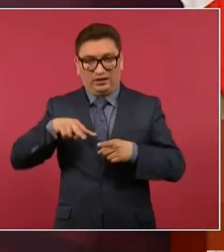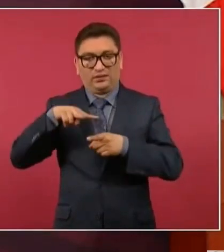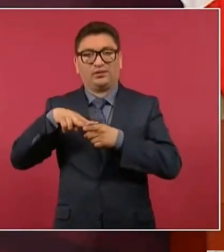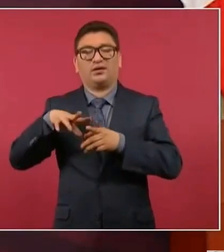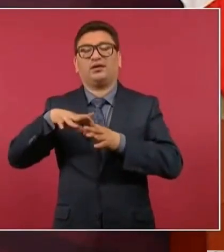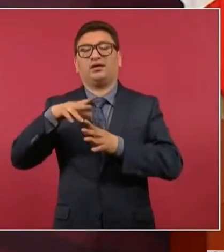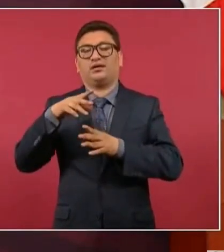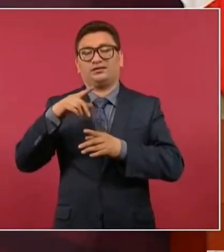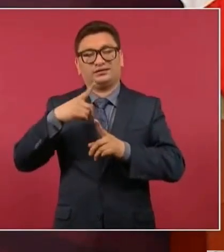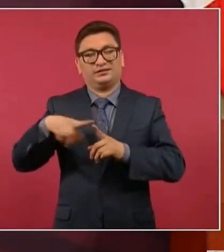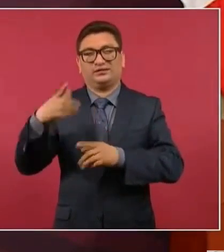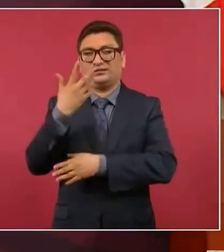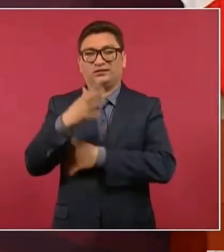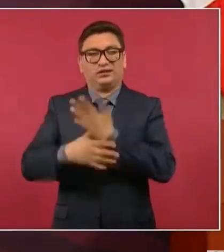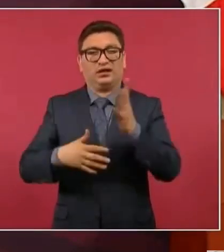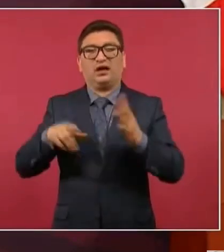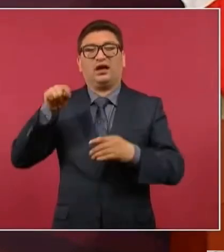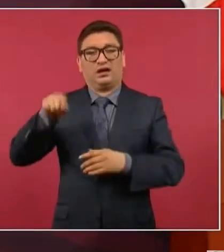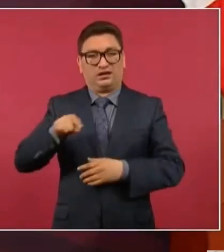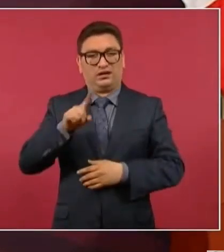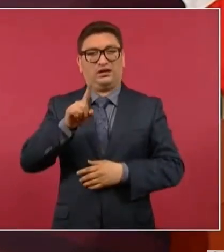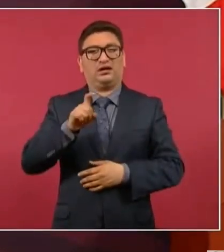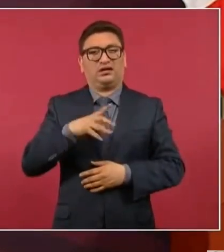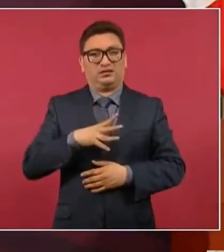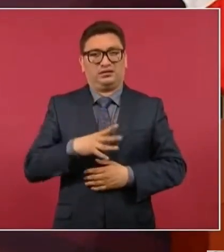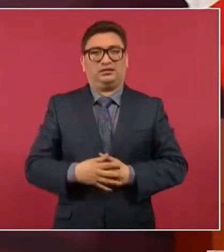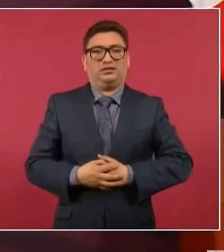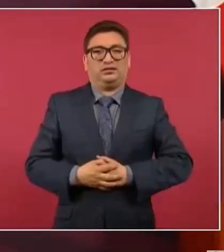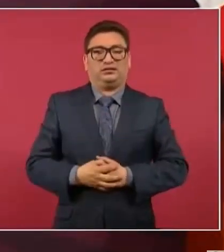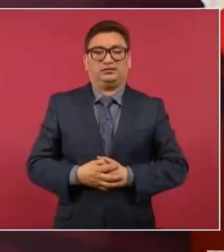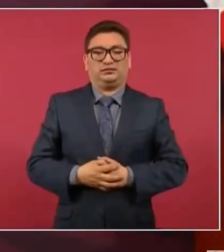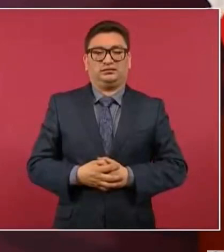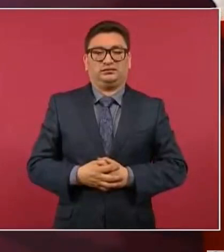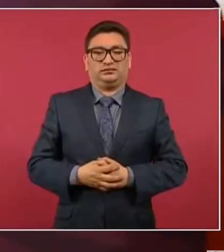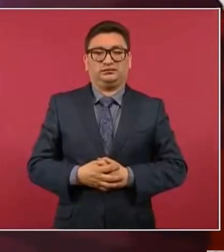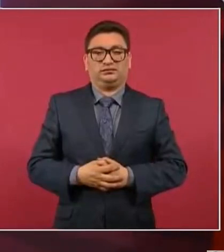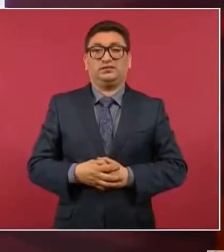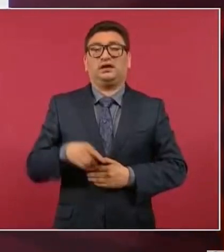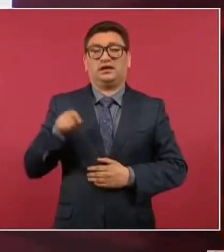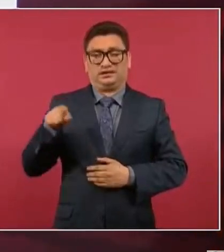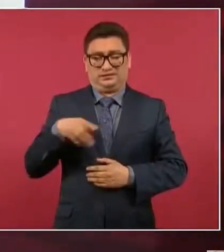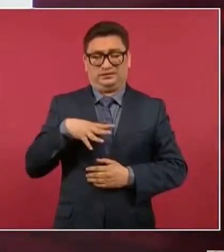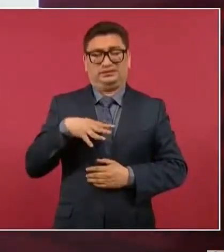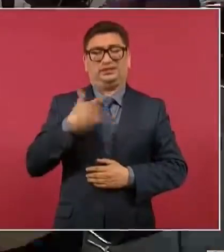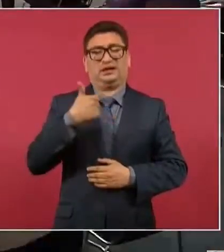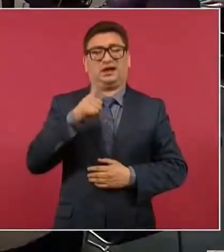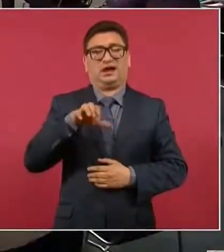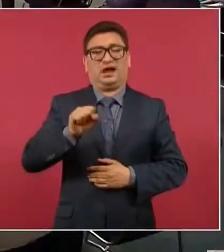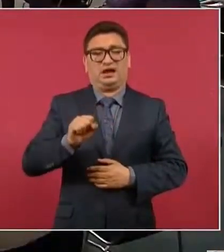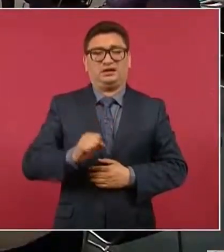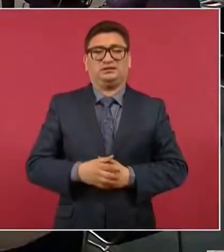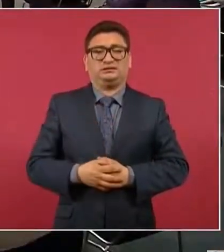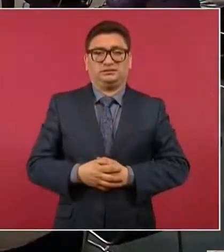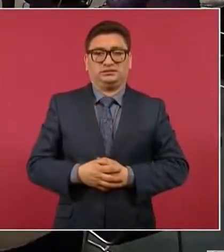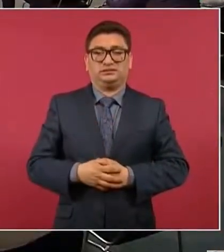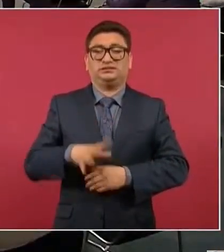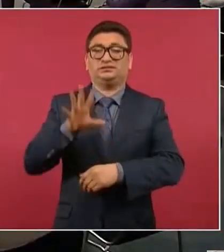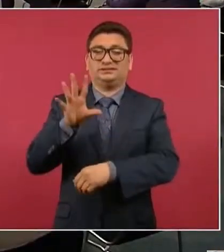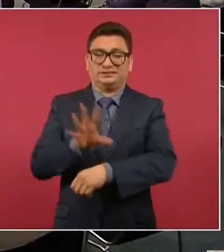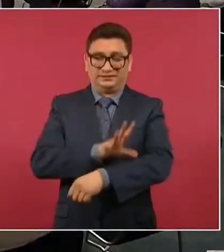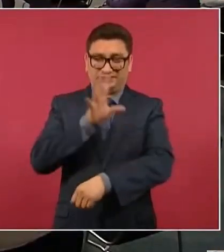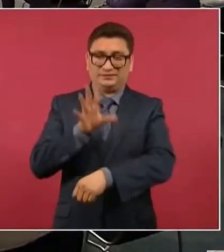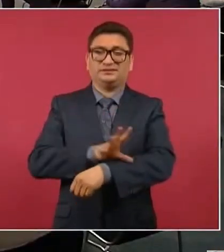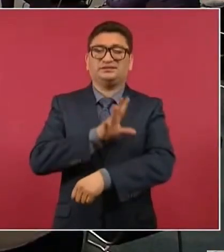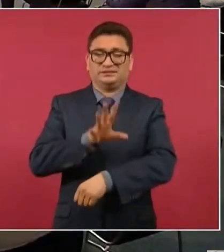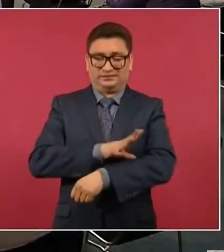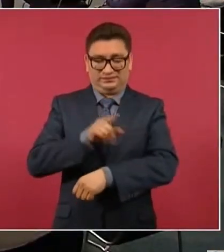que se tiene agua, se tiene gas, se tiene energía eléctrica,